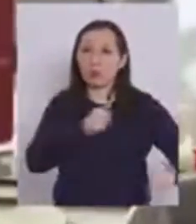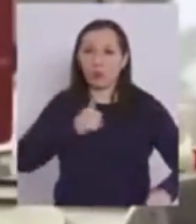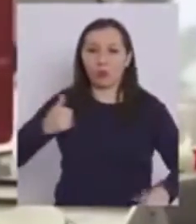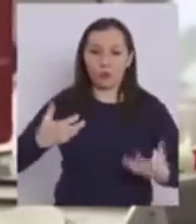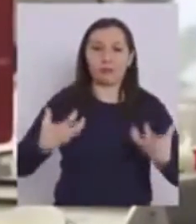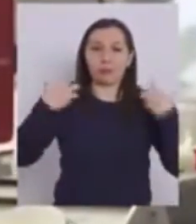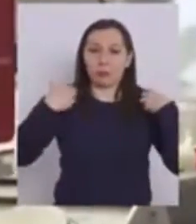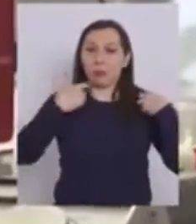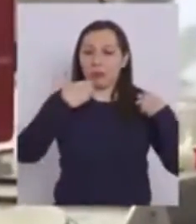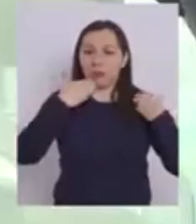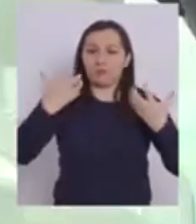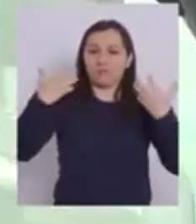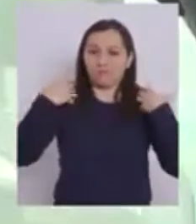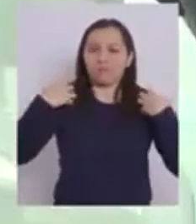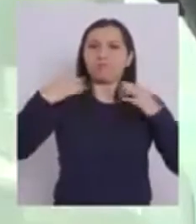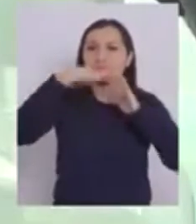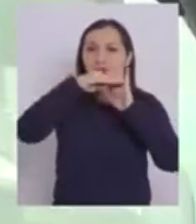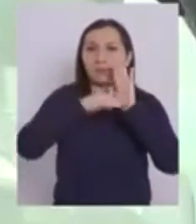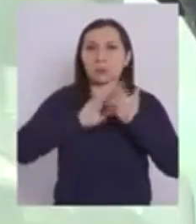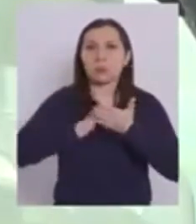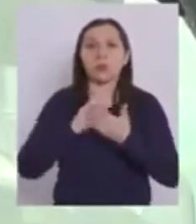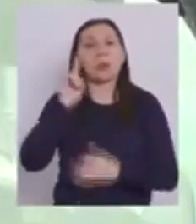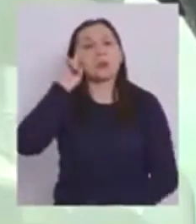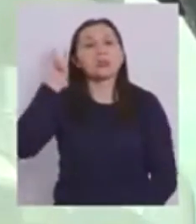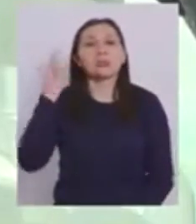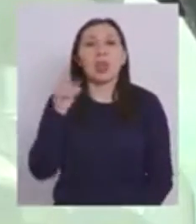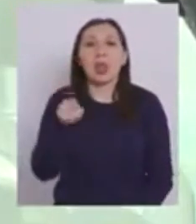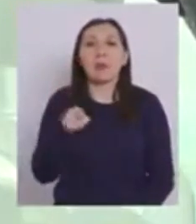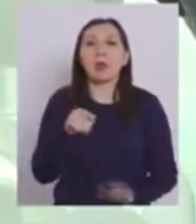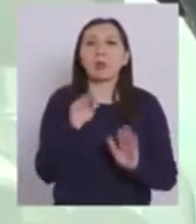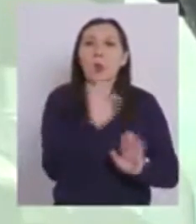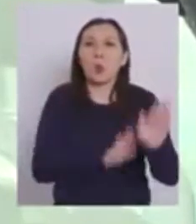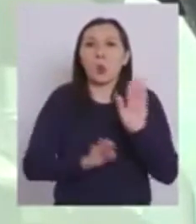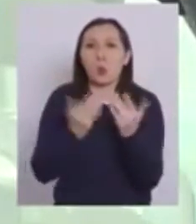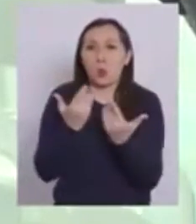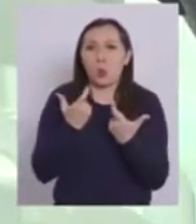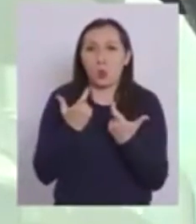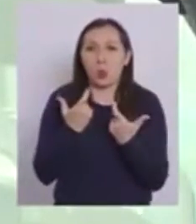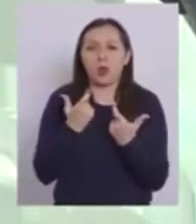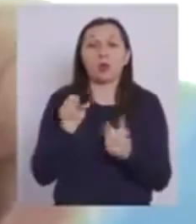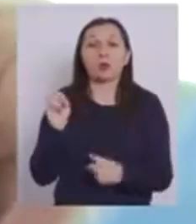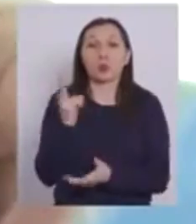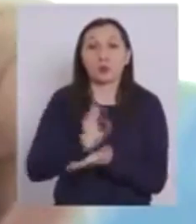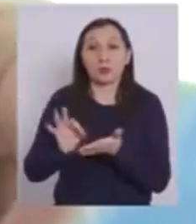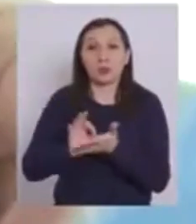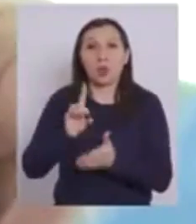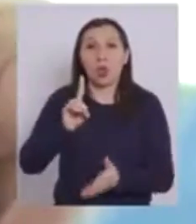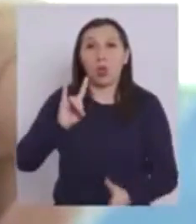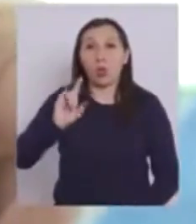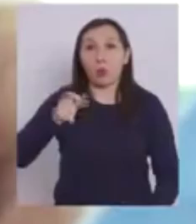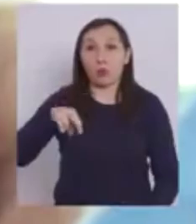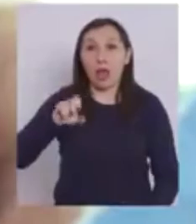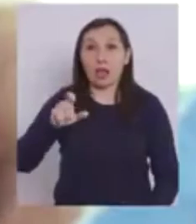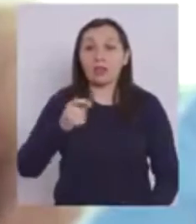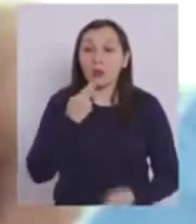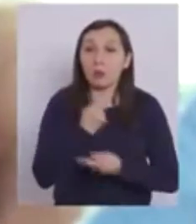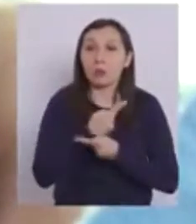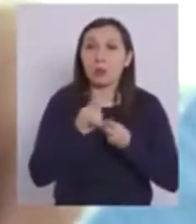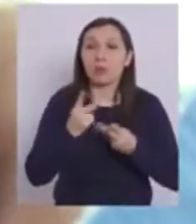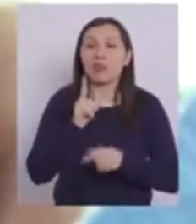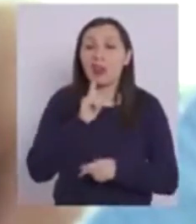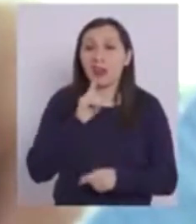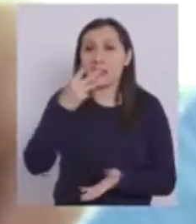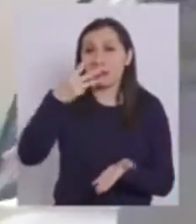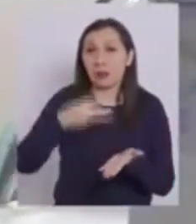Todos tenemos que respetar las medidas sanitarias Y no solamente mantener las medidas de autocuidado El subsecretario de Uñac acaba de